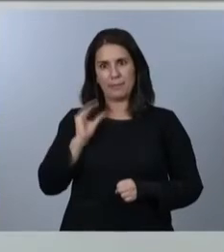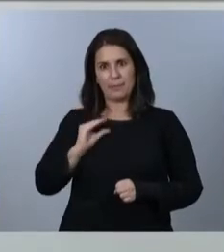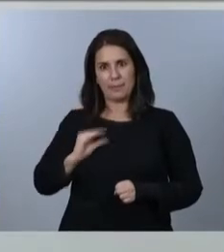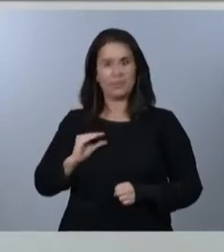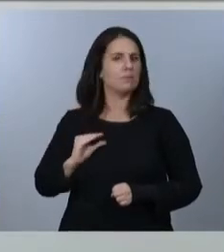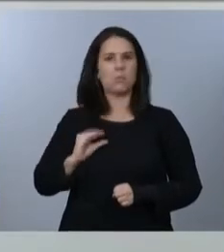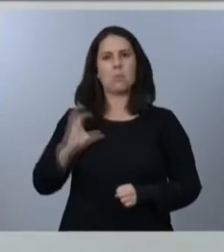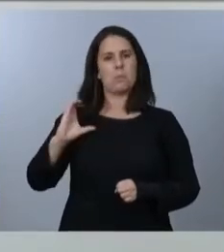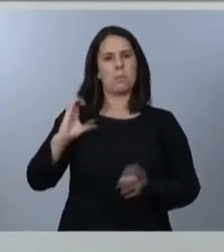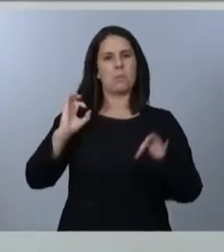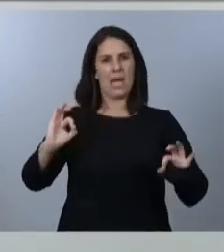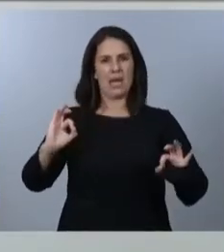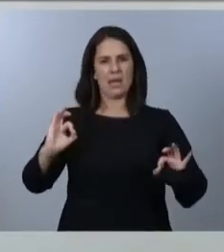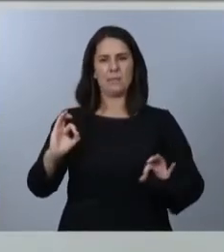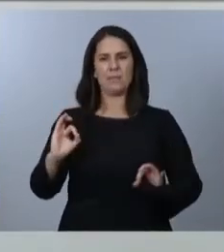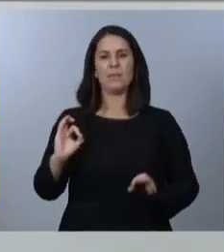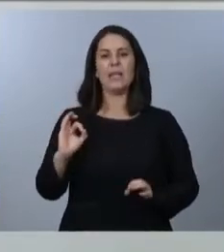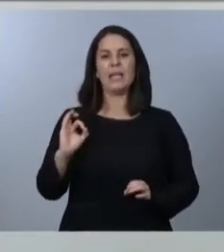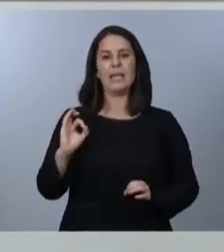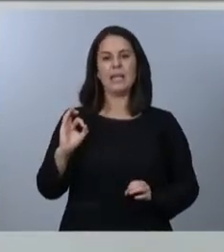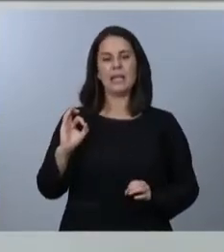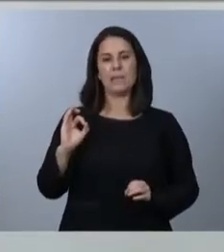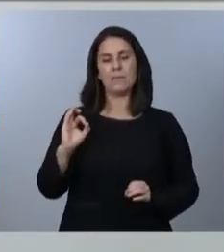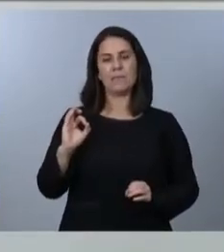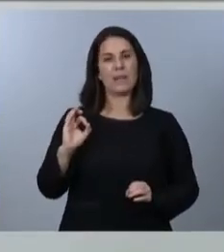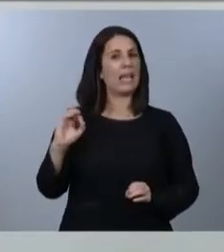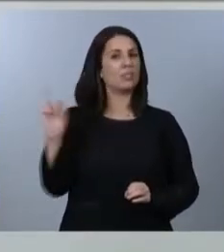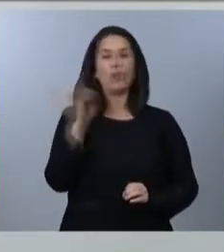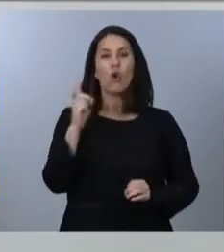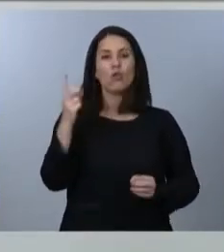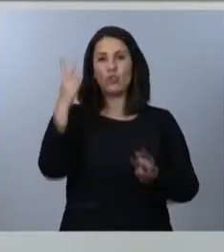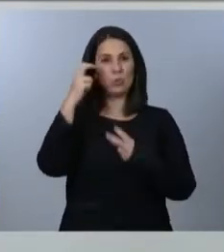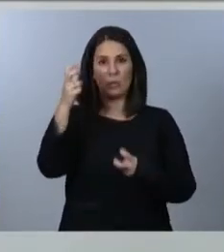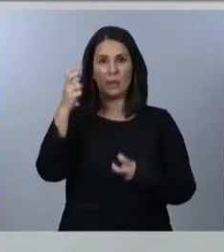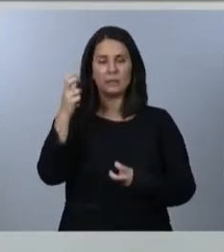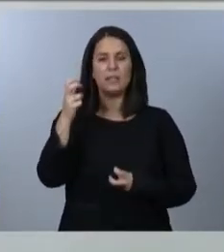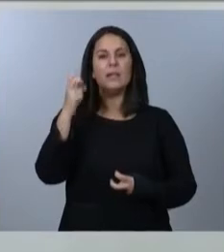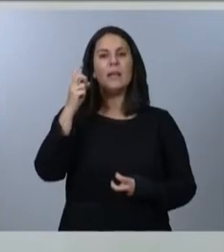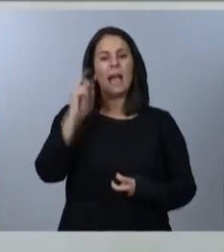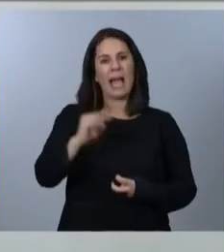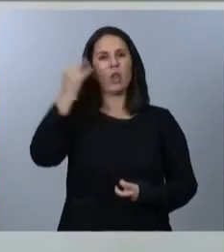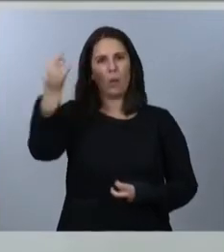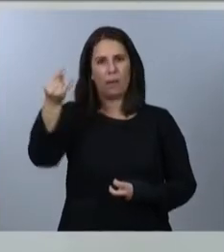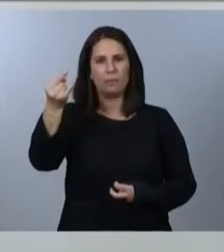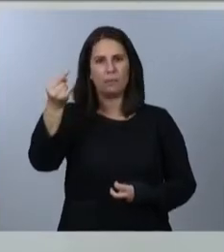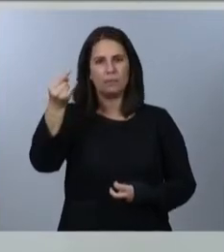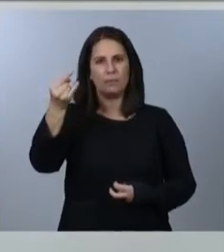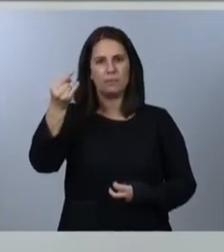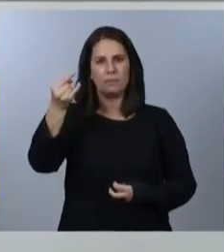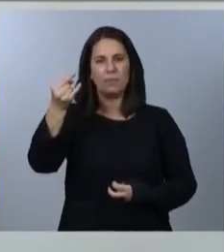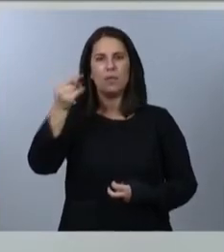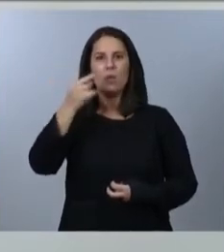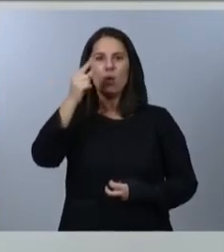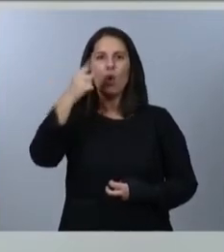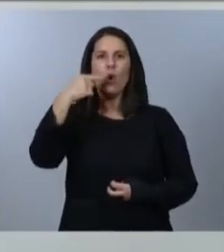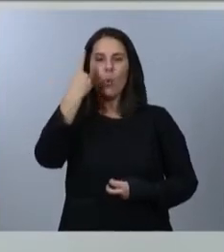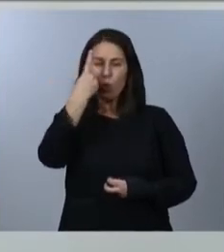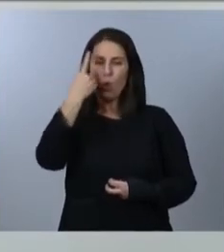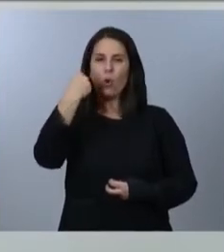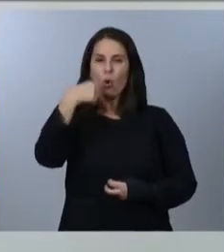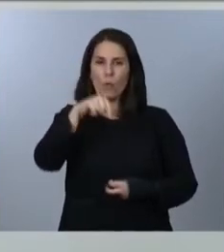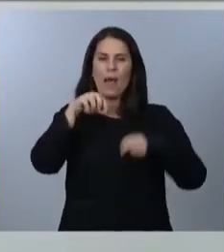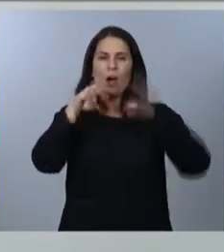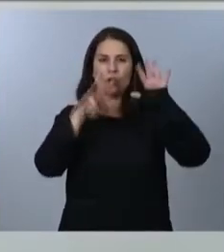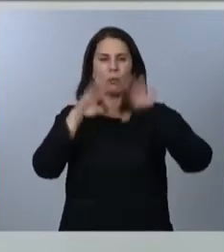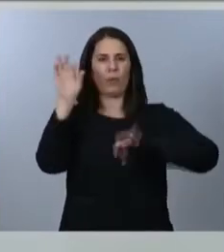Y, como decía antes, las pensiones no contributivas, además, crecerán el doble que la inflación hasta el 1,8%, demostrando una